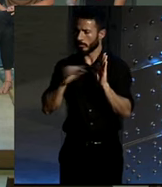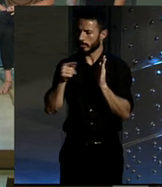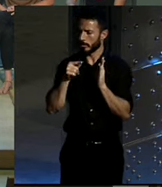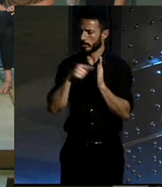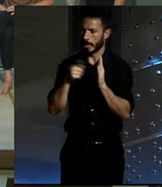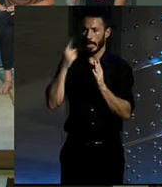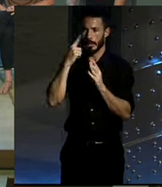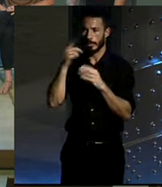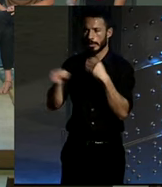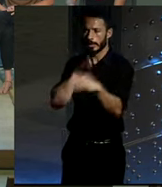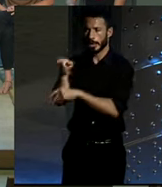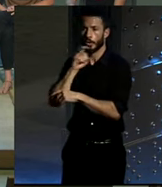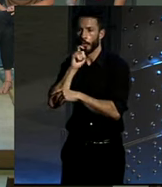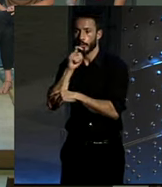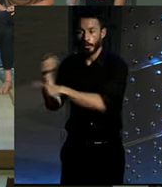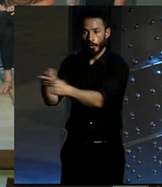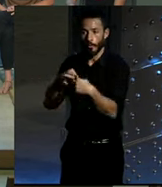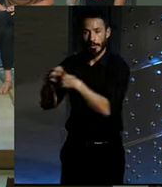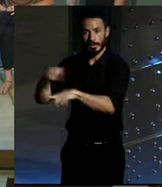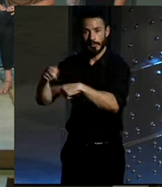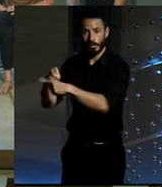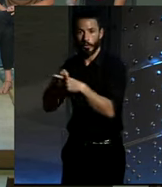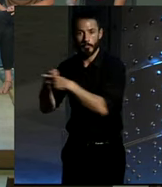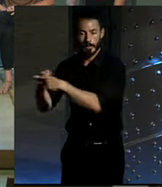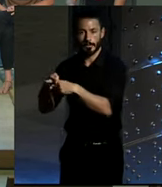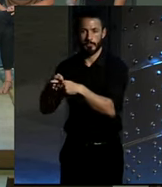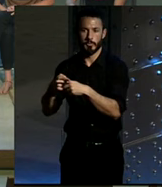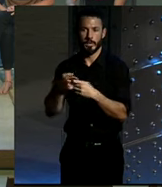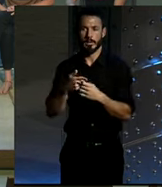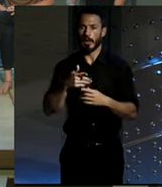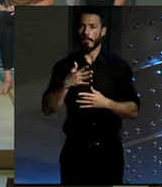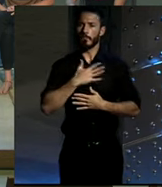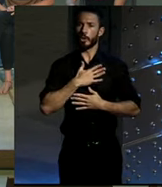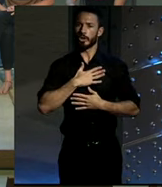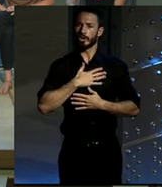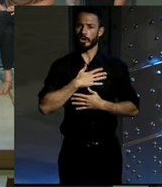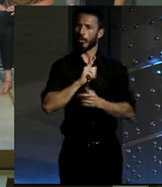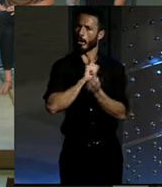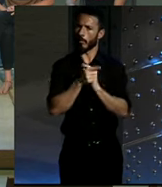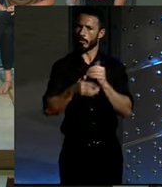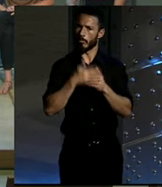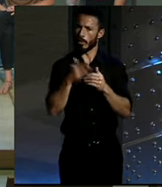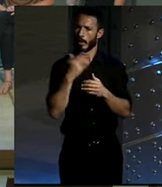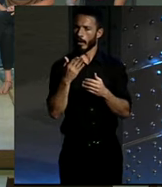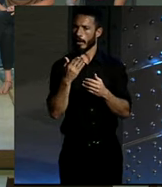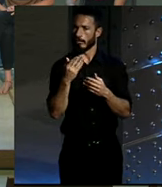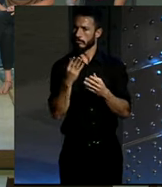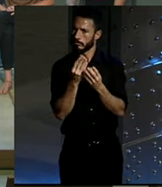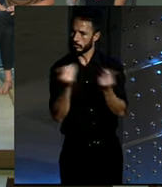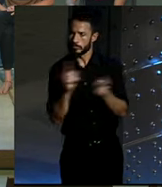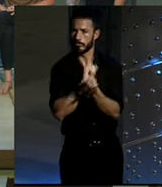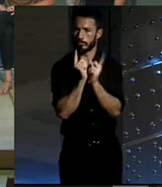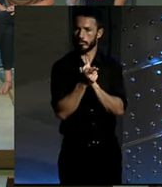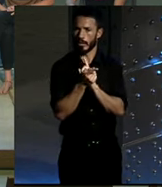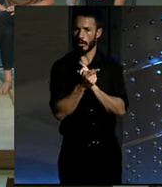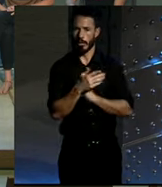poseer nada porque también la posesión está cambiando ya no es una moda Spotify el book sharing un montón de cosas que están cambiando un tema que es la posesión ya